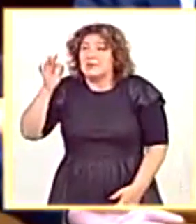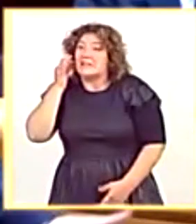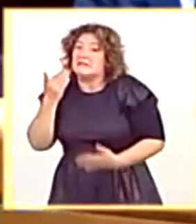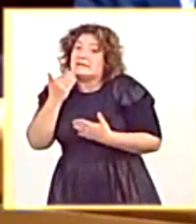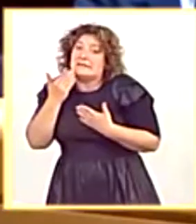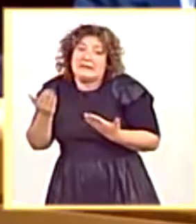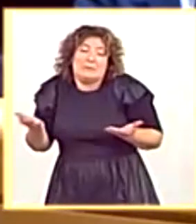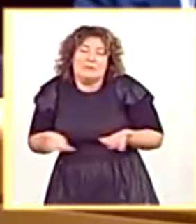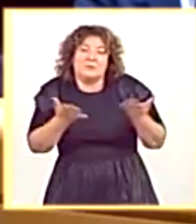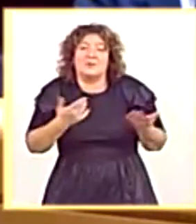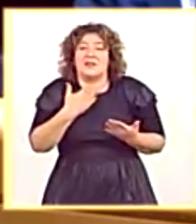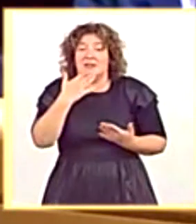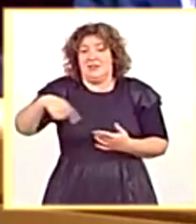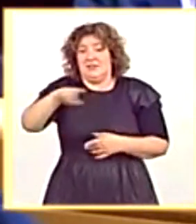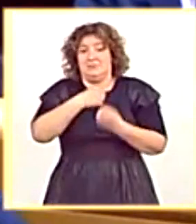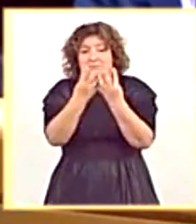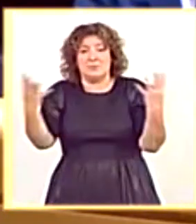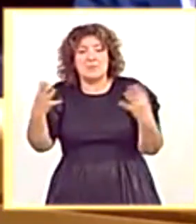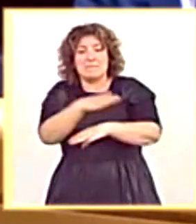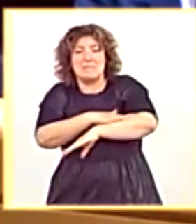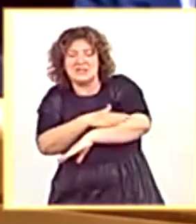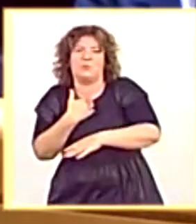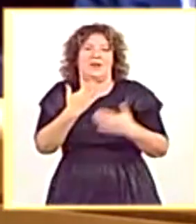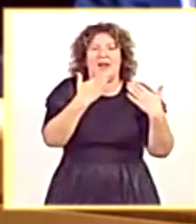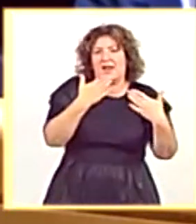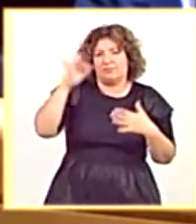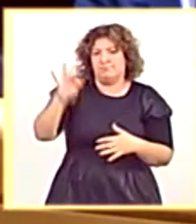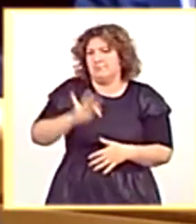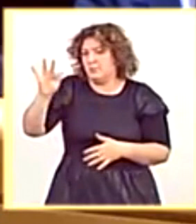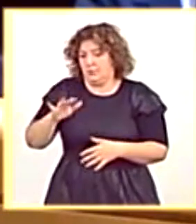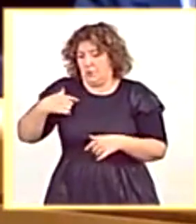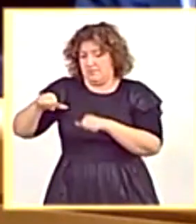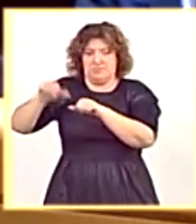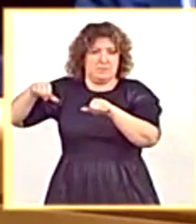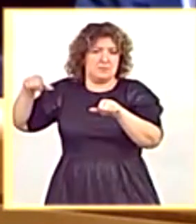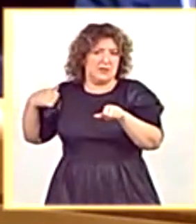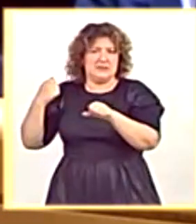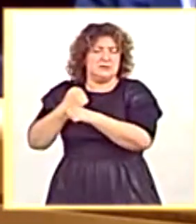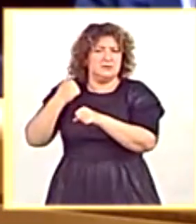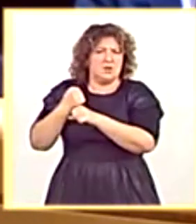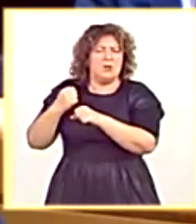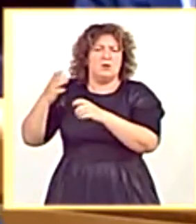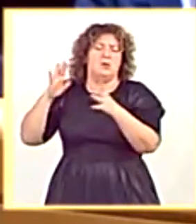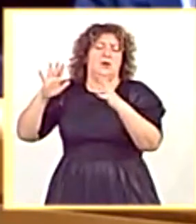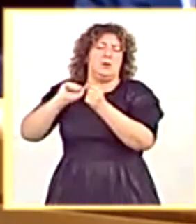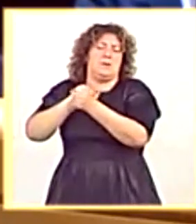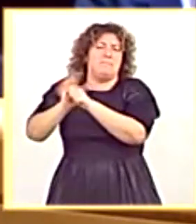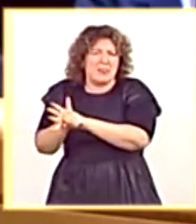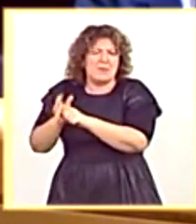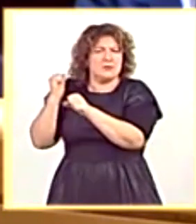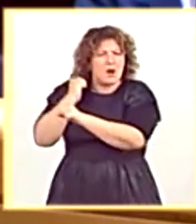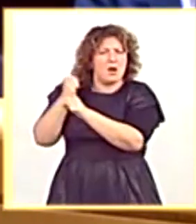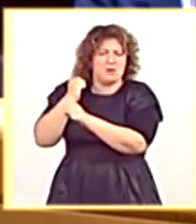agradecer sobre todo el compromiso y el trabajo desplegado por todos y cada uno de los ministros y ministras durante estos meses tan largos de pandemia y